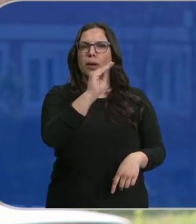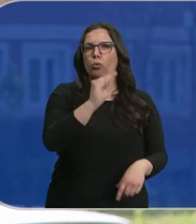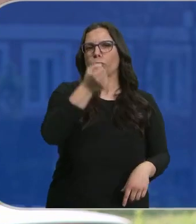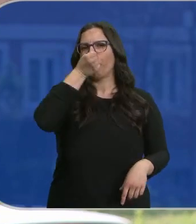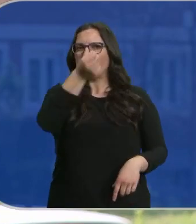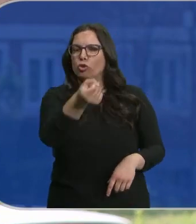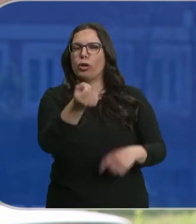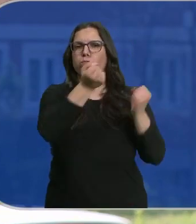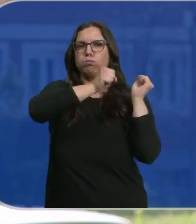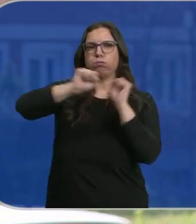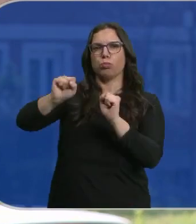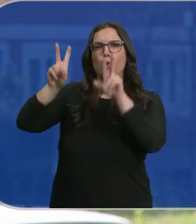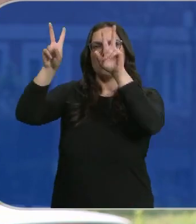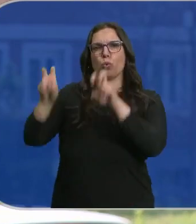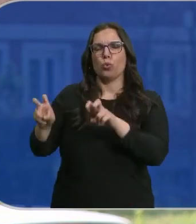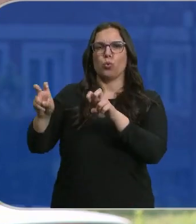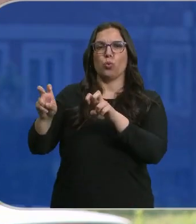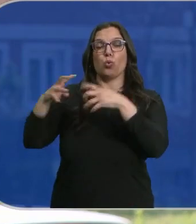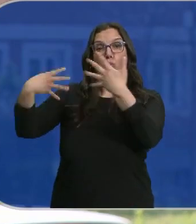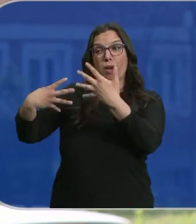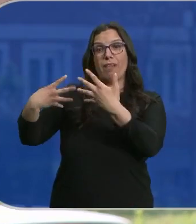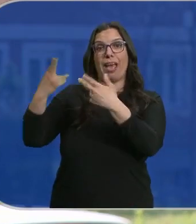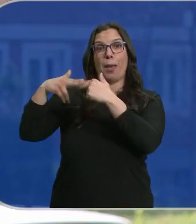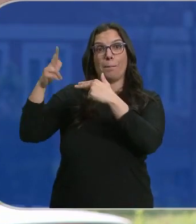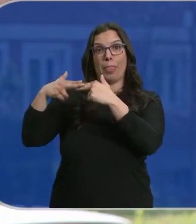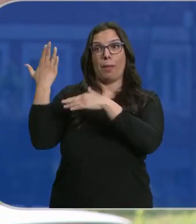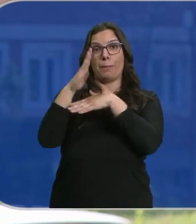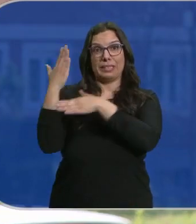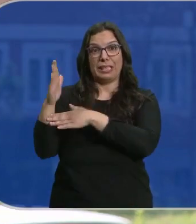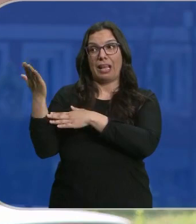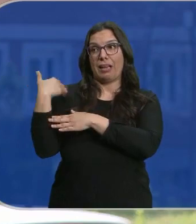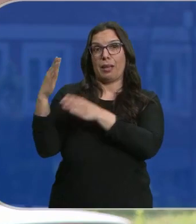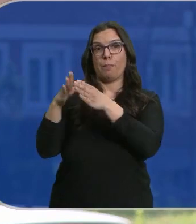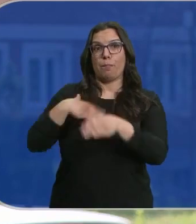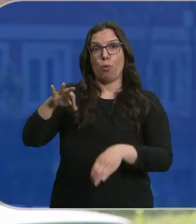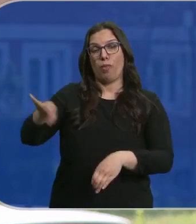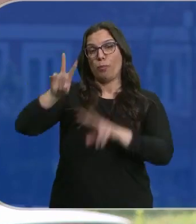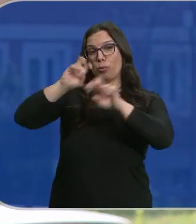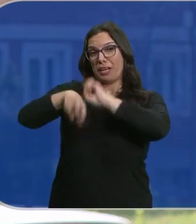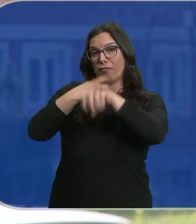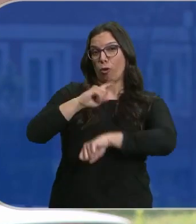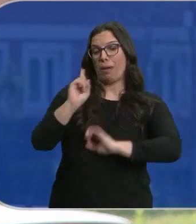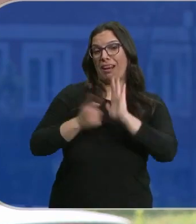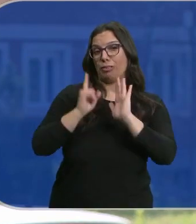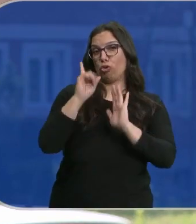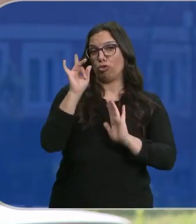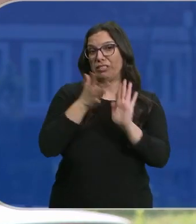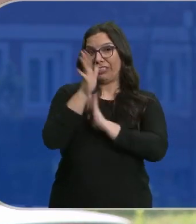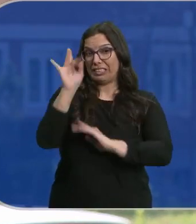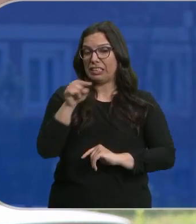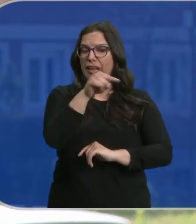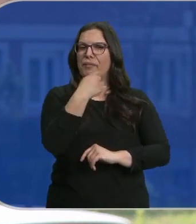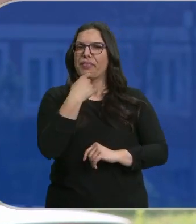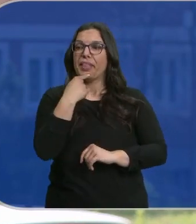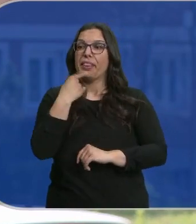Socialista haya rechazado las nueve enmiendas parciales que presentó ayer Podemos sobre la reforma de la ley del solo sí es sí,